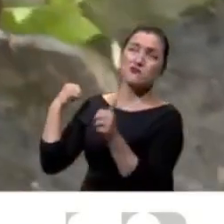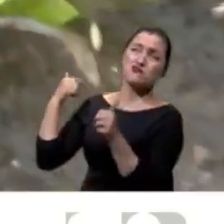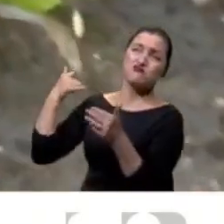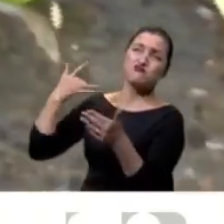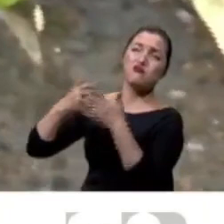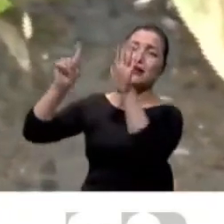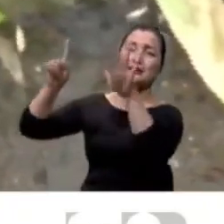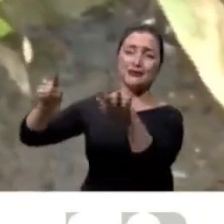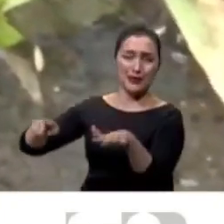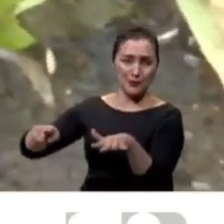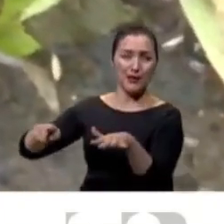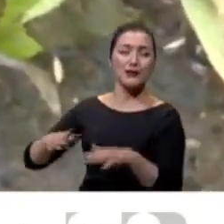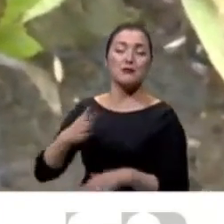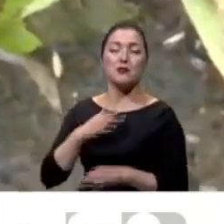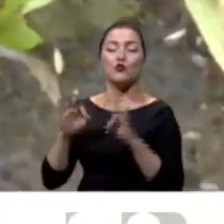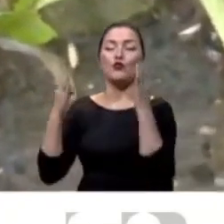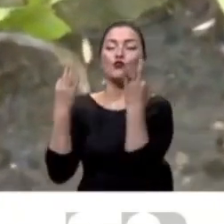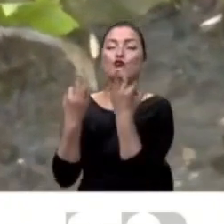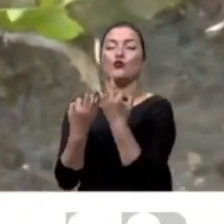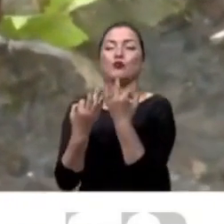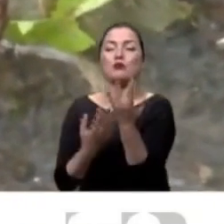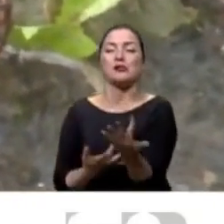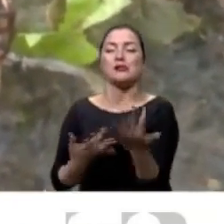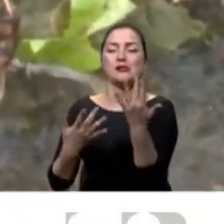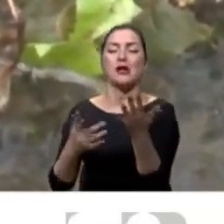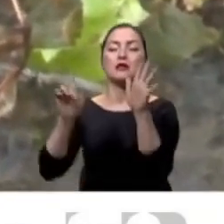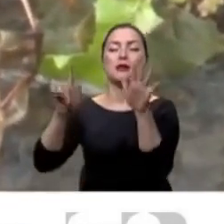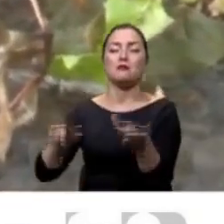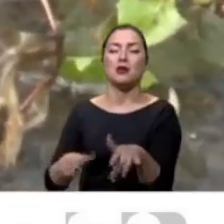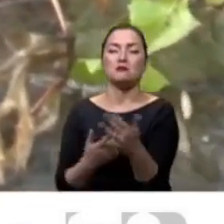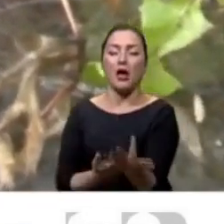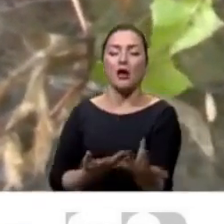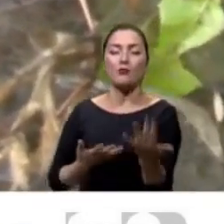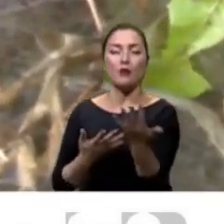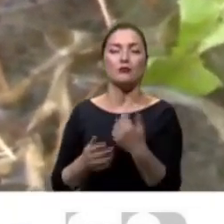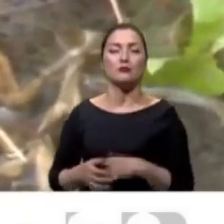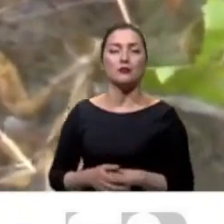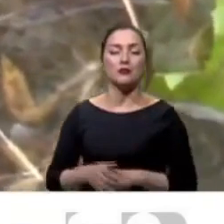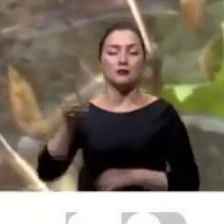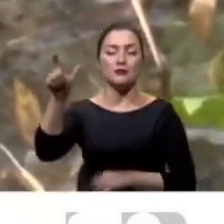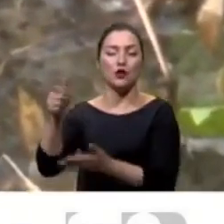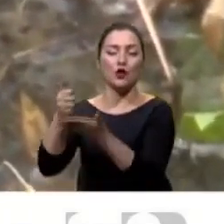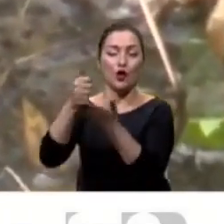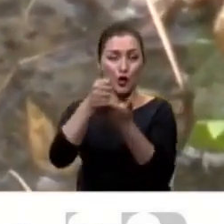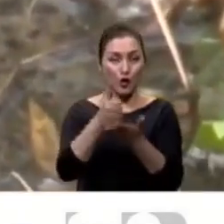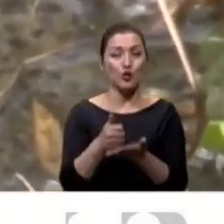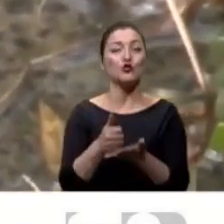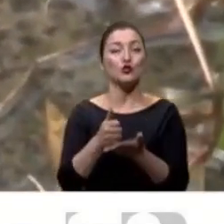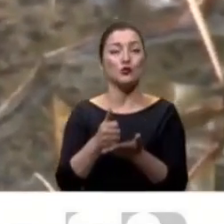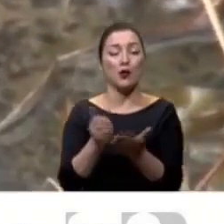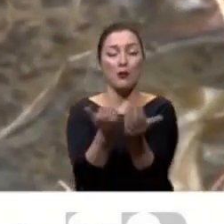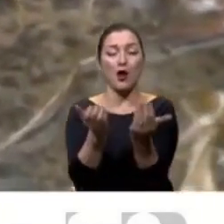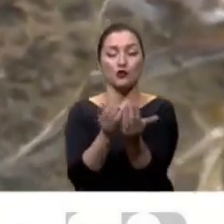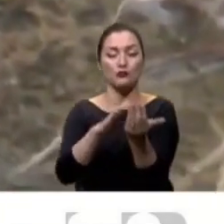Mis familiares me dicen que ya están como más de seis meses. Inclusive la señora que nos ayuda con la gasificación de la